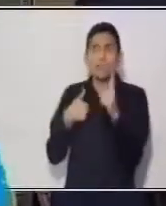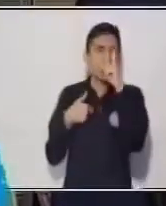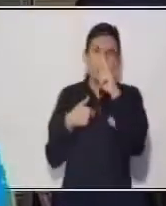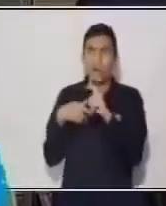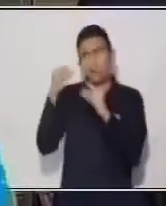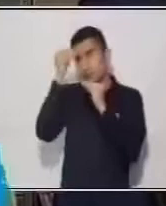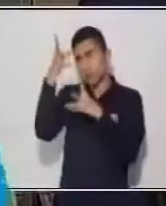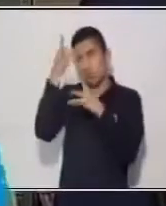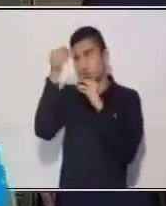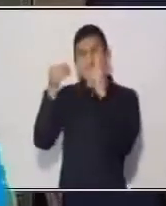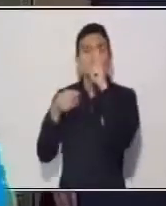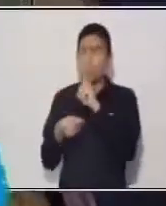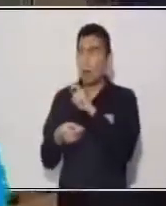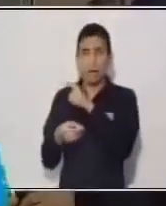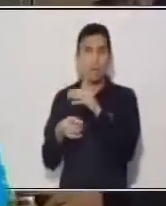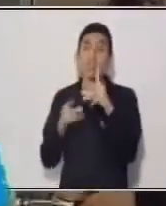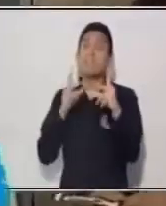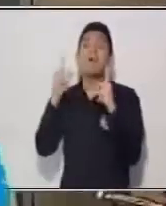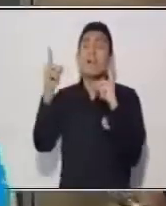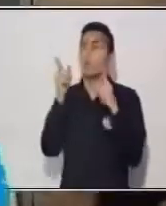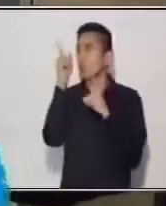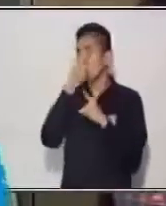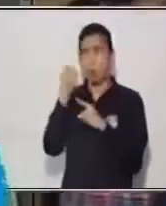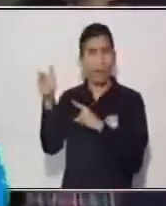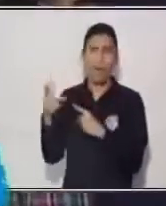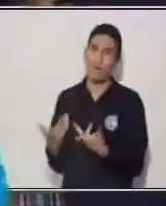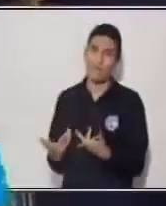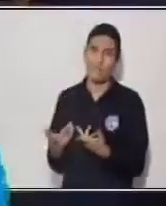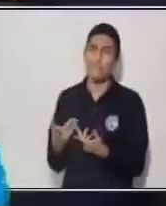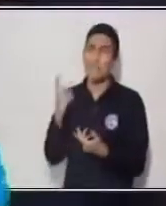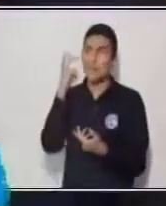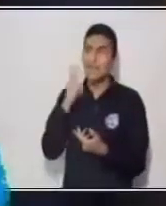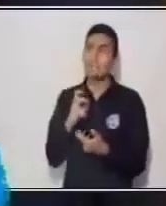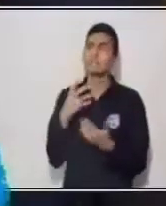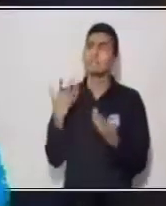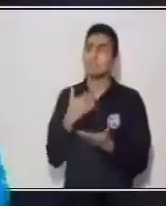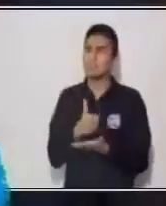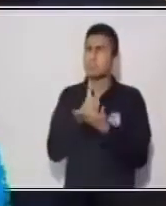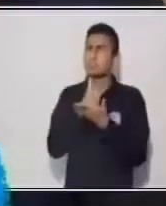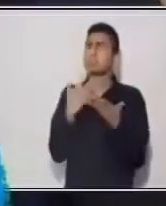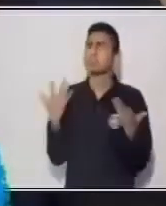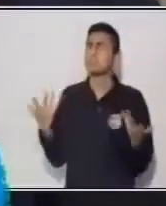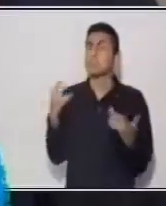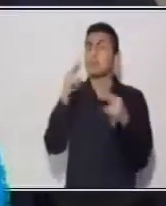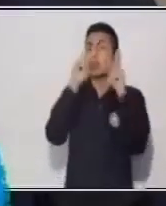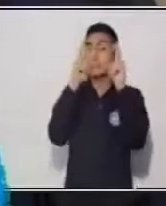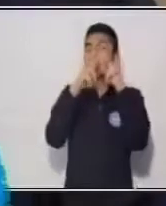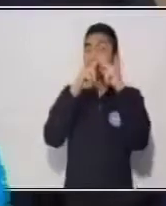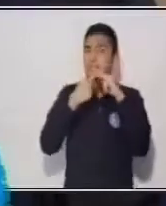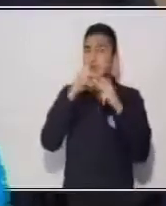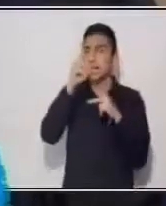elementos de la comunicación. Y esto entonces nos va a generar el diálogo.